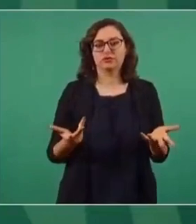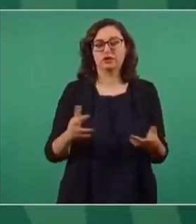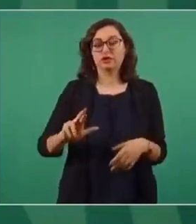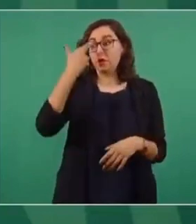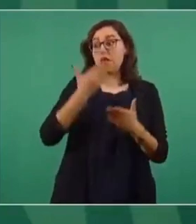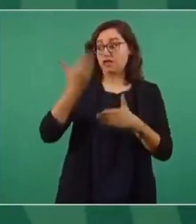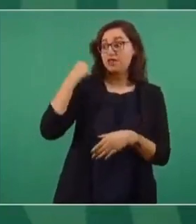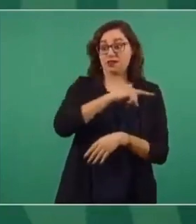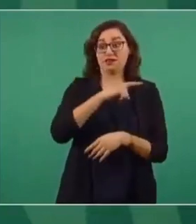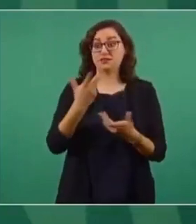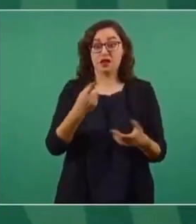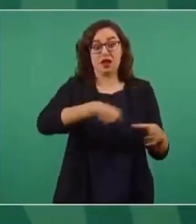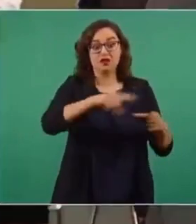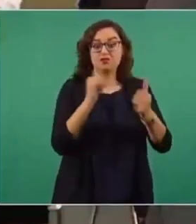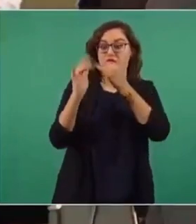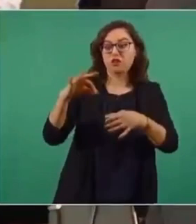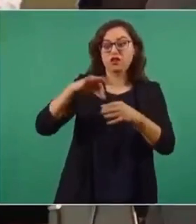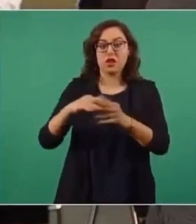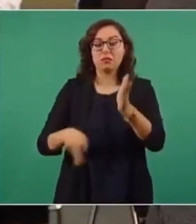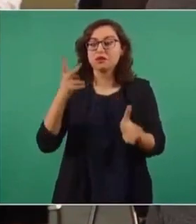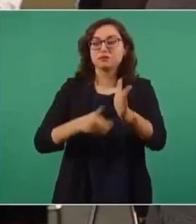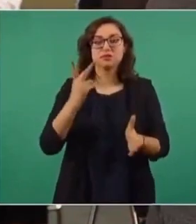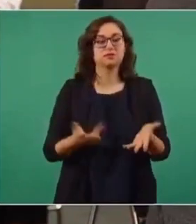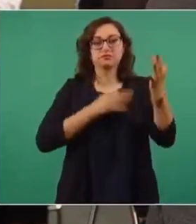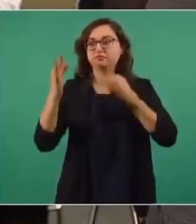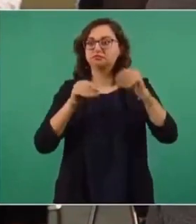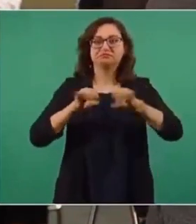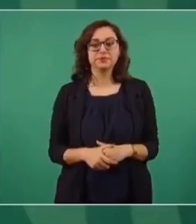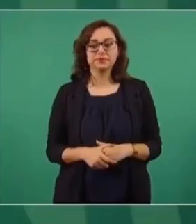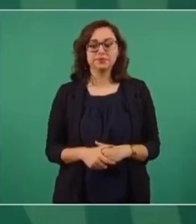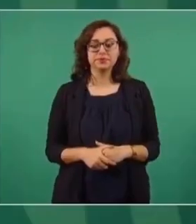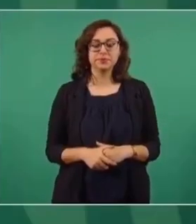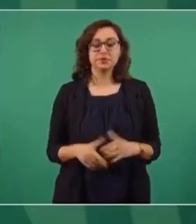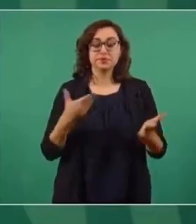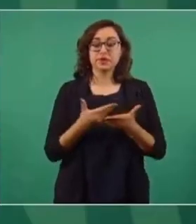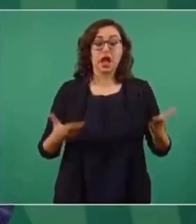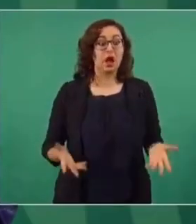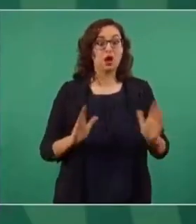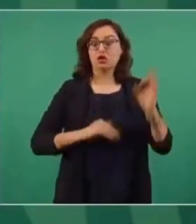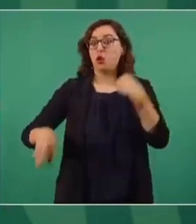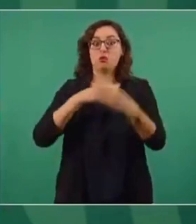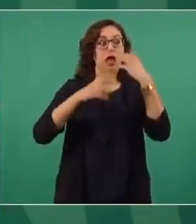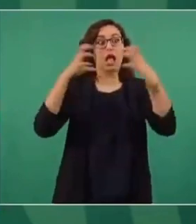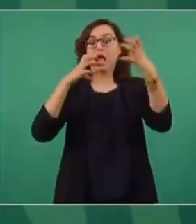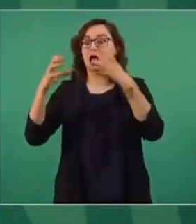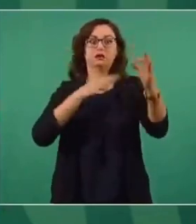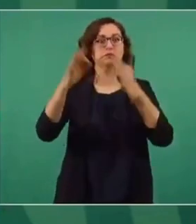y no dijeron nada a los medios, se quedaron callados como momias, ahora gritan como pregoneros.